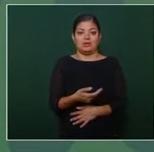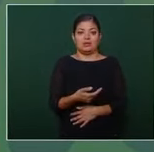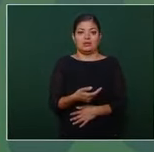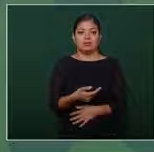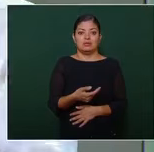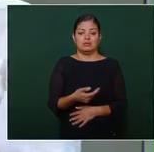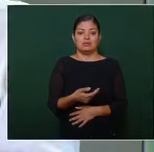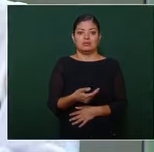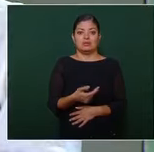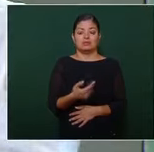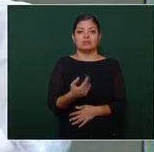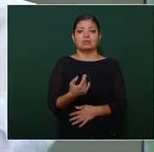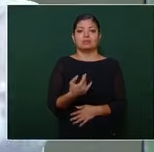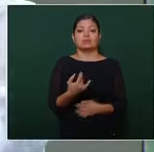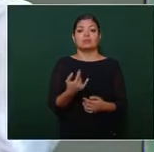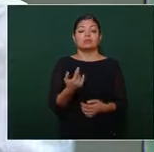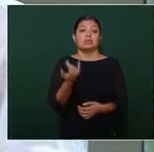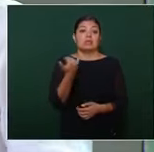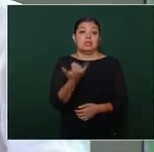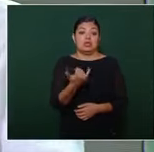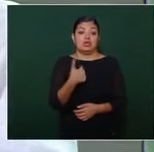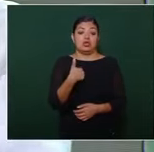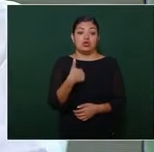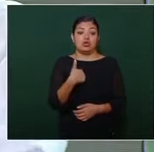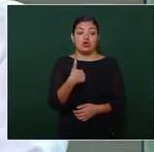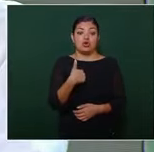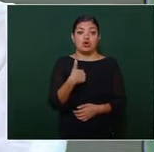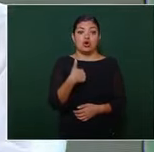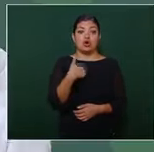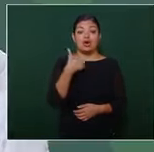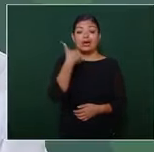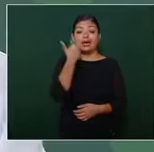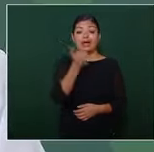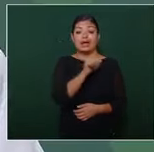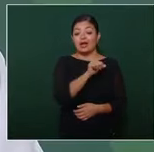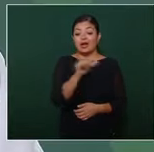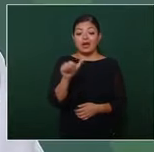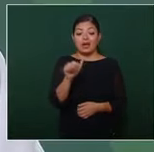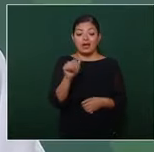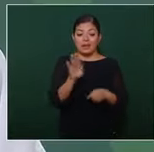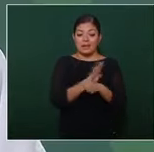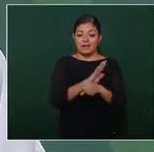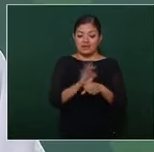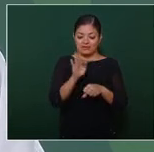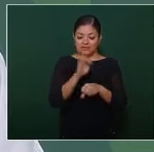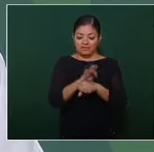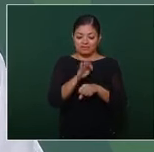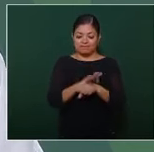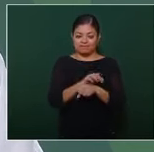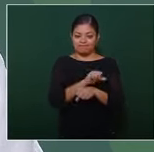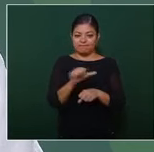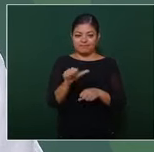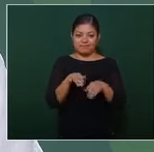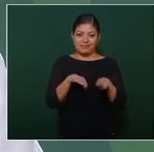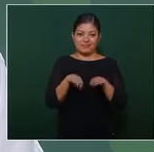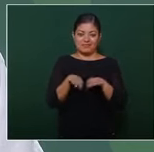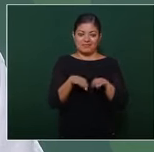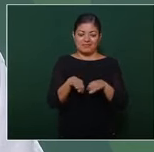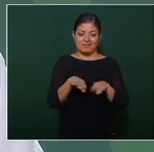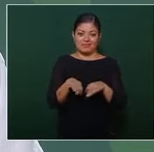y lo deseo en beneficio de los trabajadores y